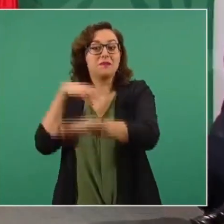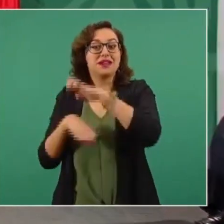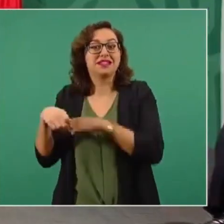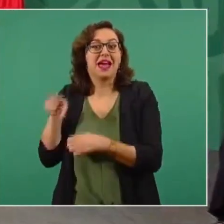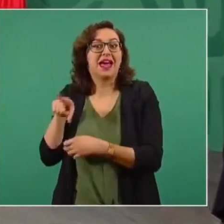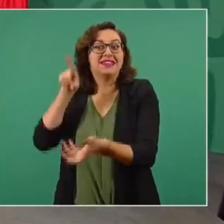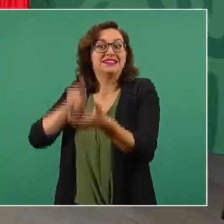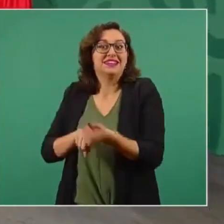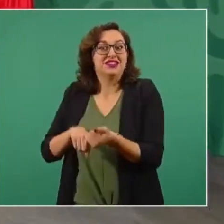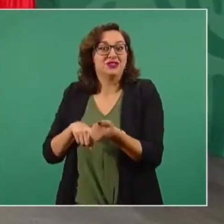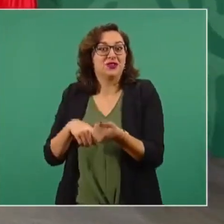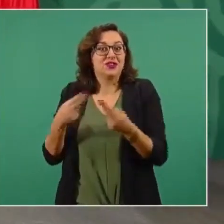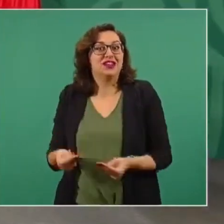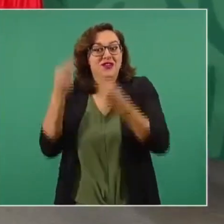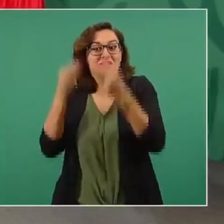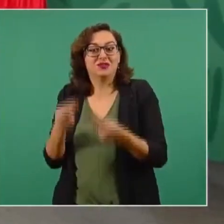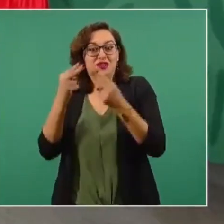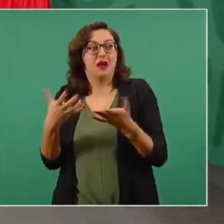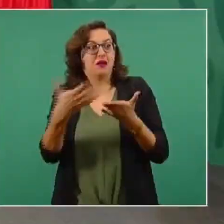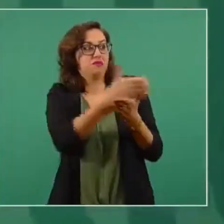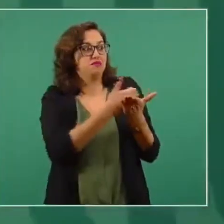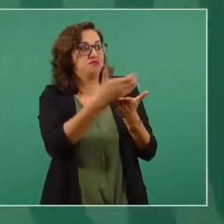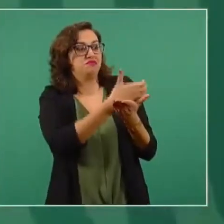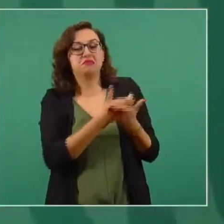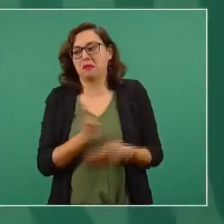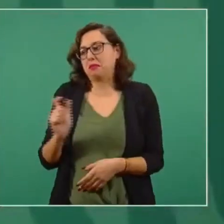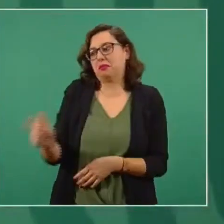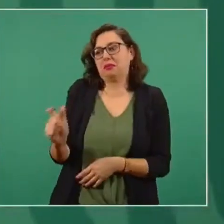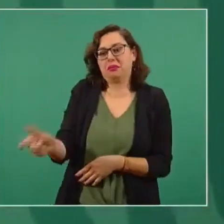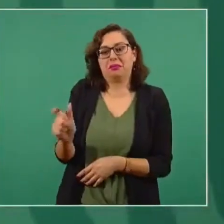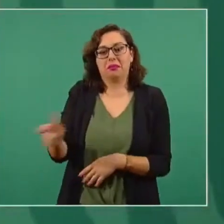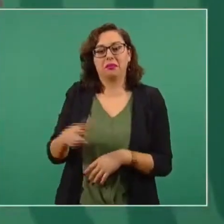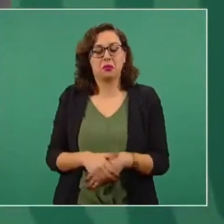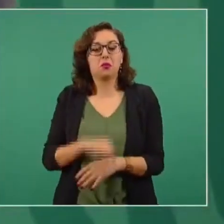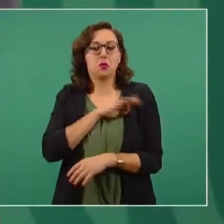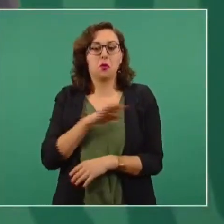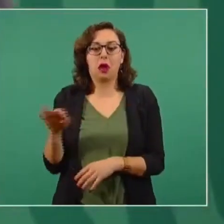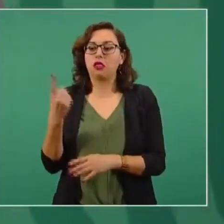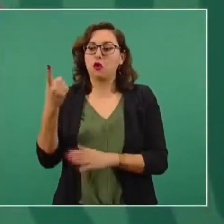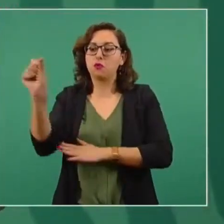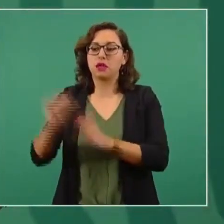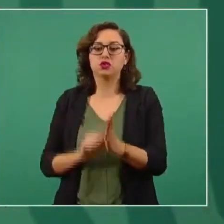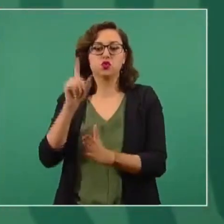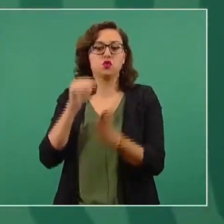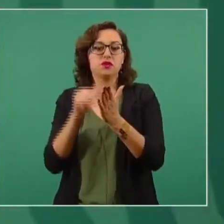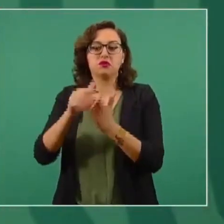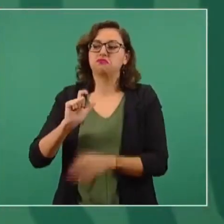jugoso de esos, le puede pagar a Ciro hasta un millón de pesos mensuales.